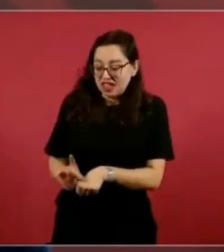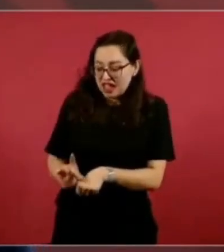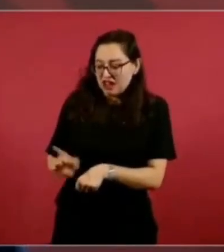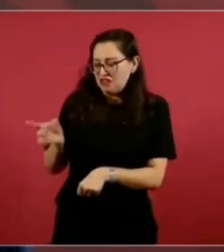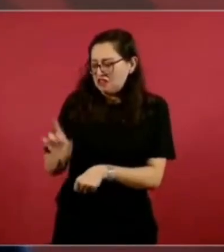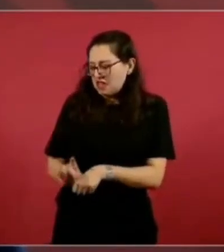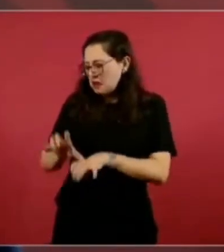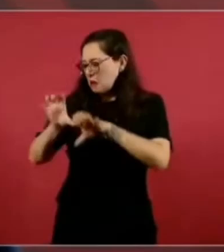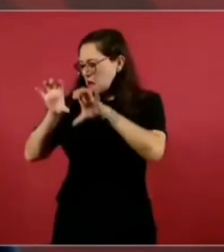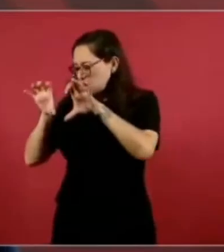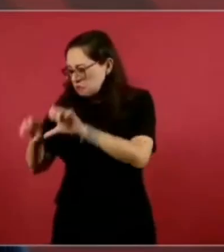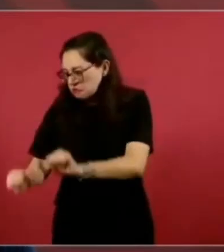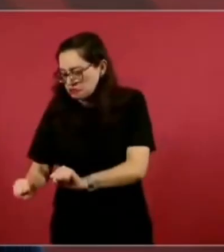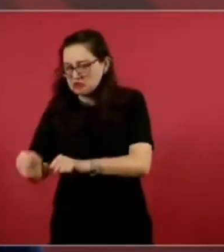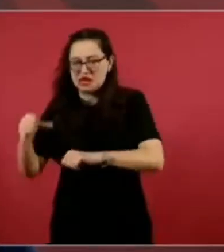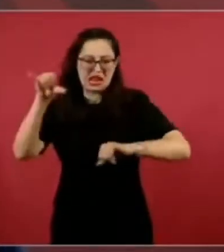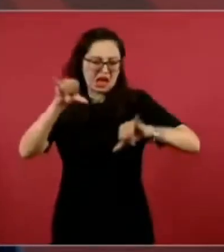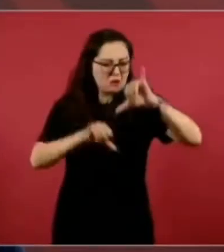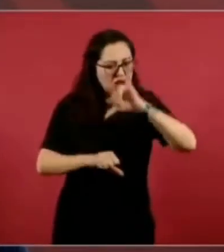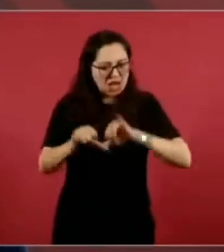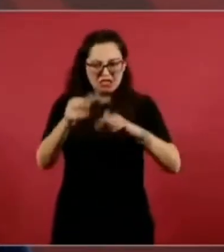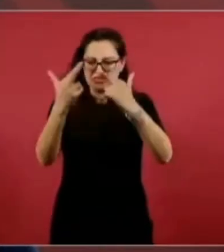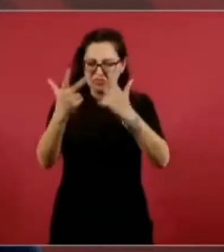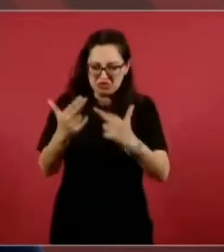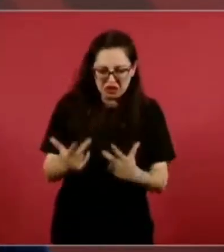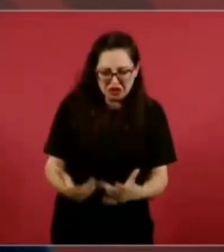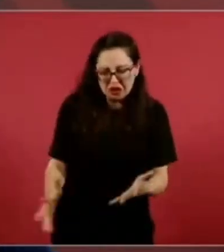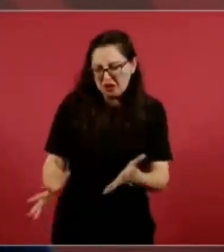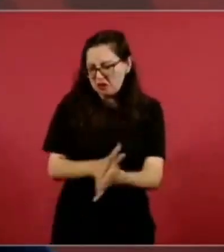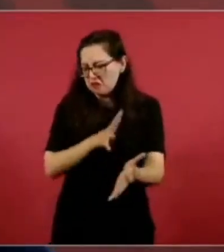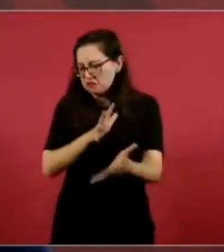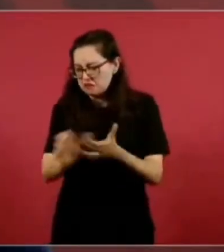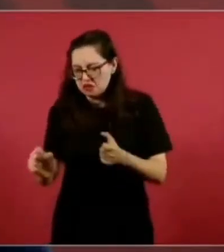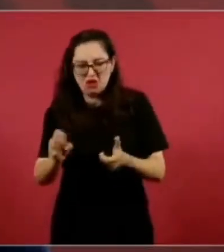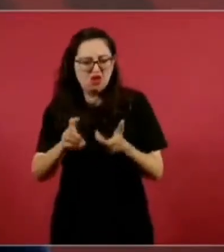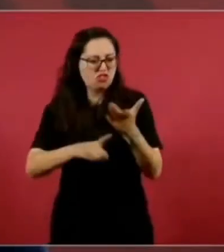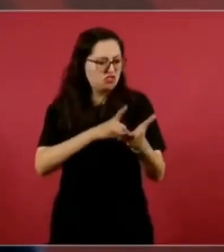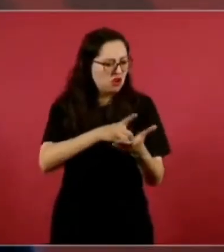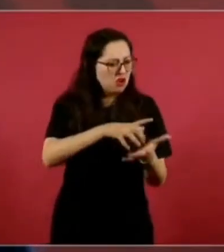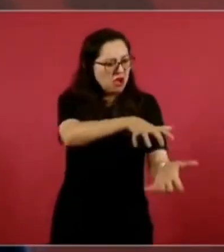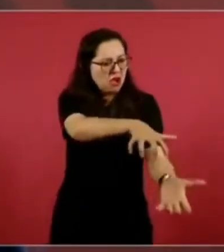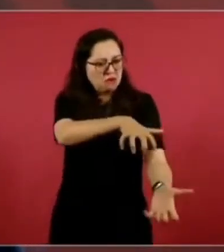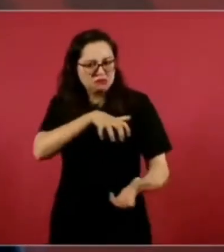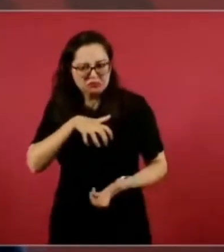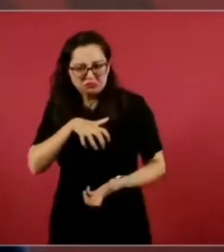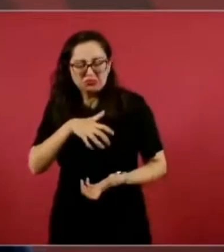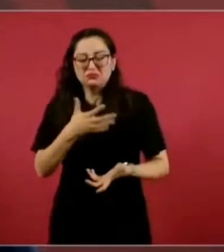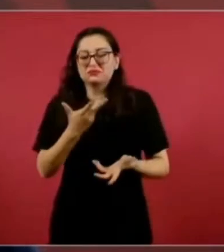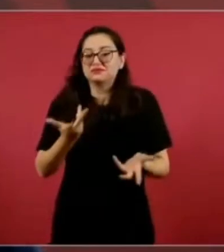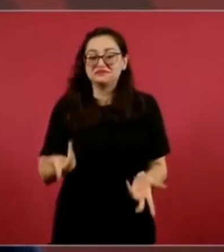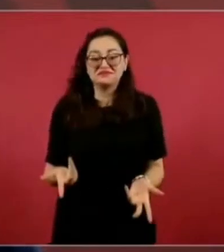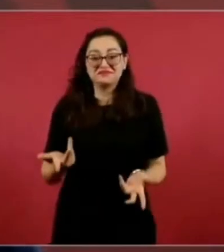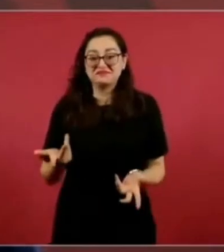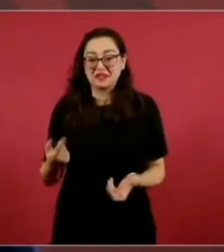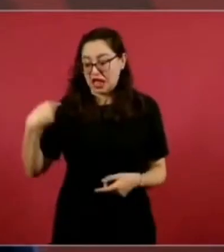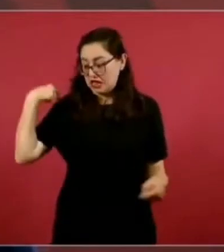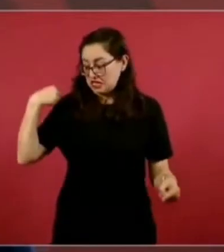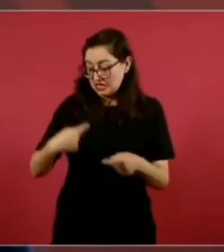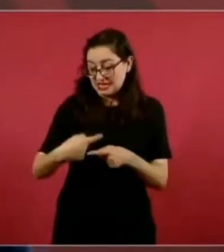Aquí se presenta el informe sobre los cientos de lugares que